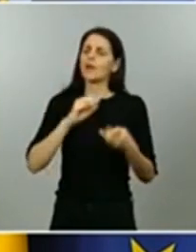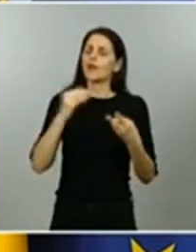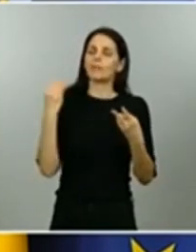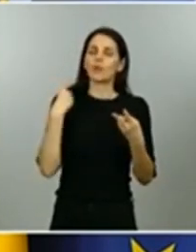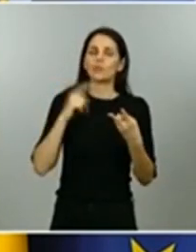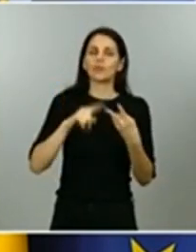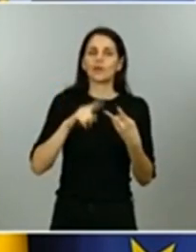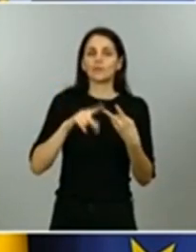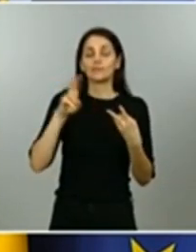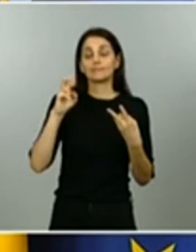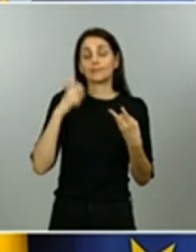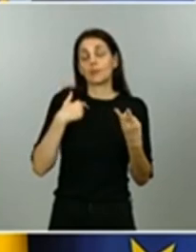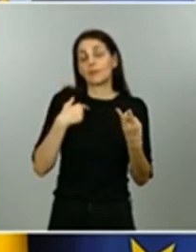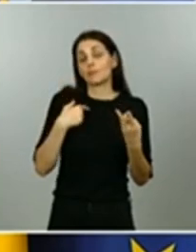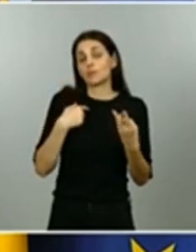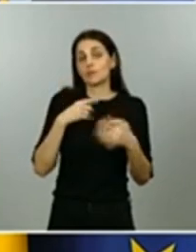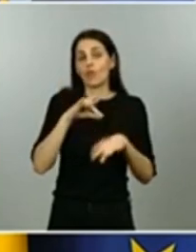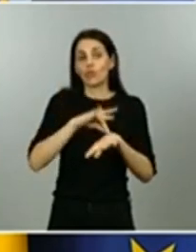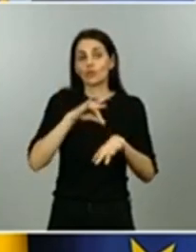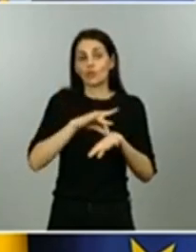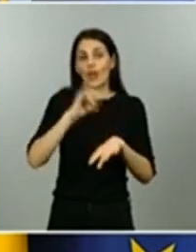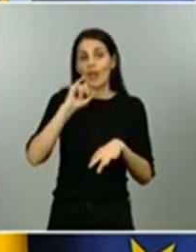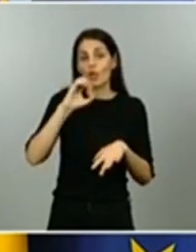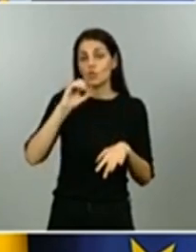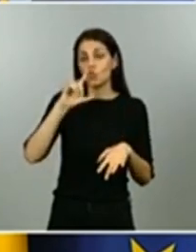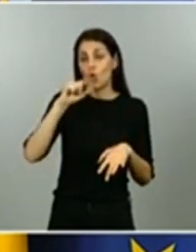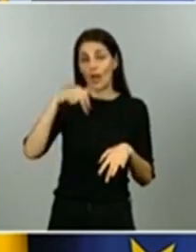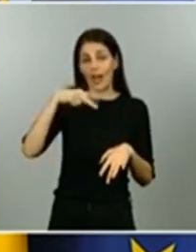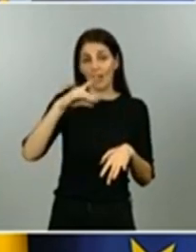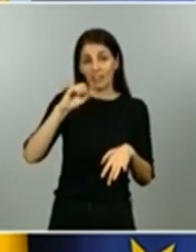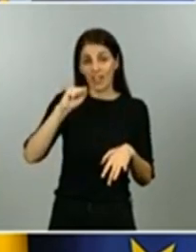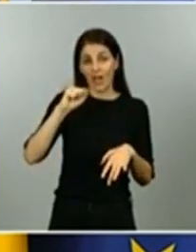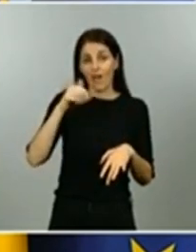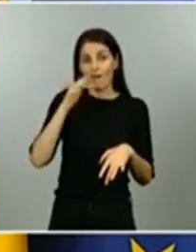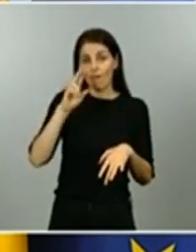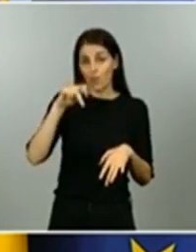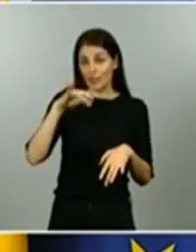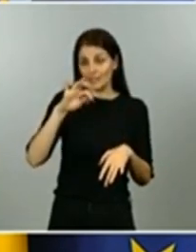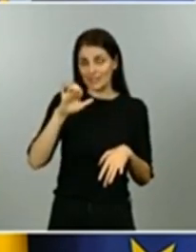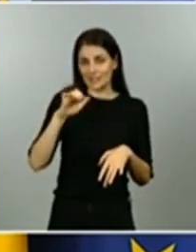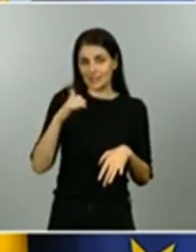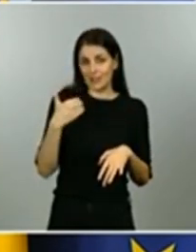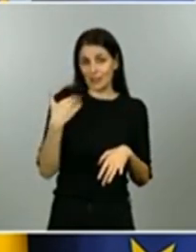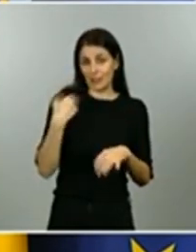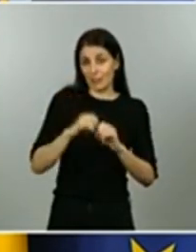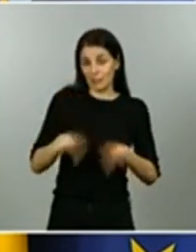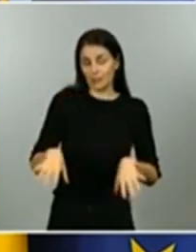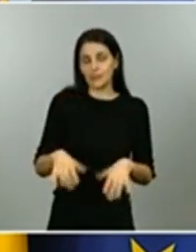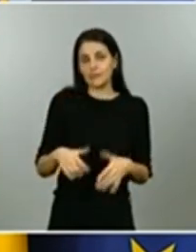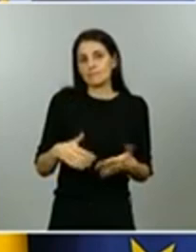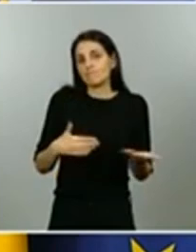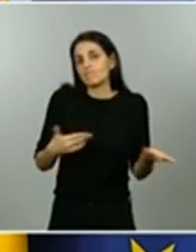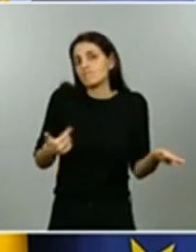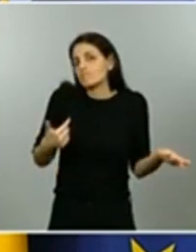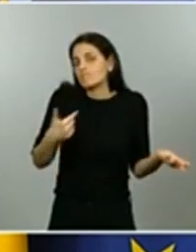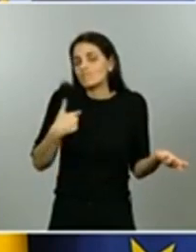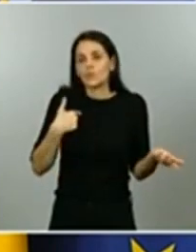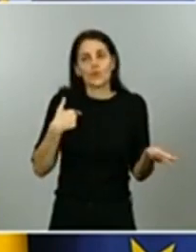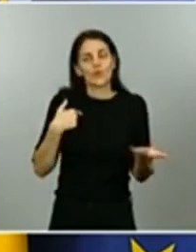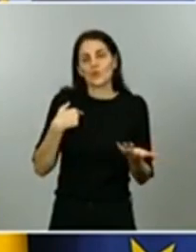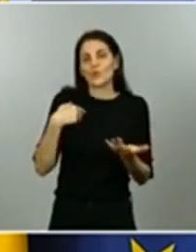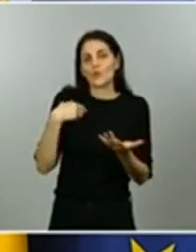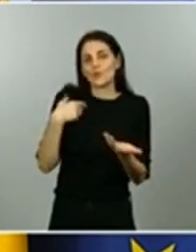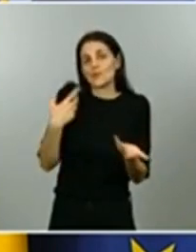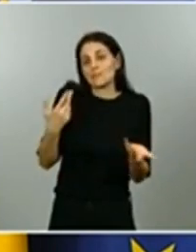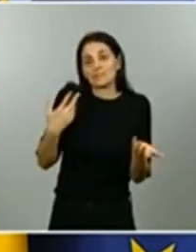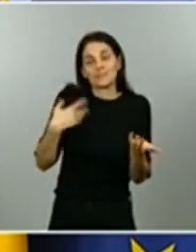le tengo un gran cariño yo no voy a entrar en asuntos políticos internos de la Comunidad de Madrid no es ni mi terreno ni